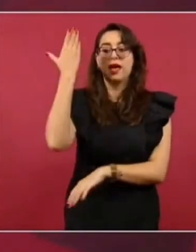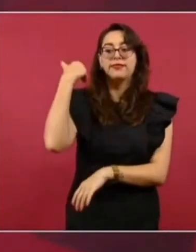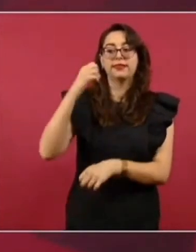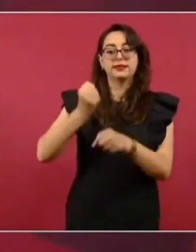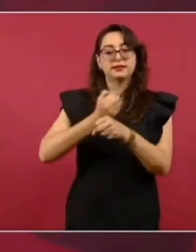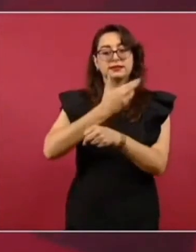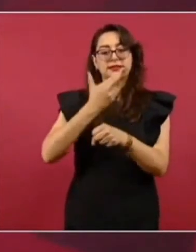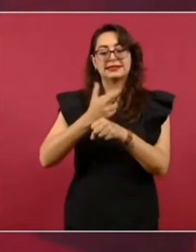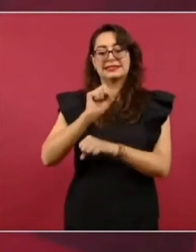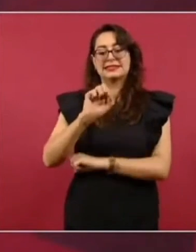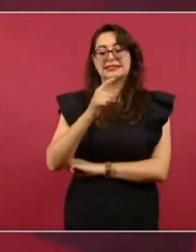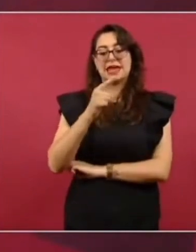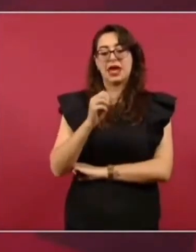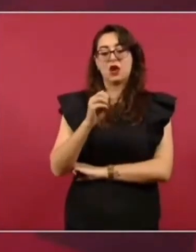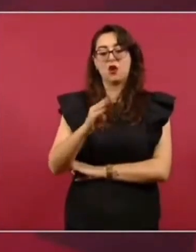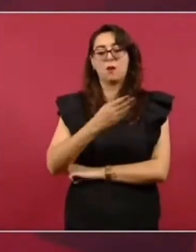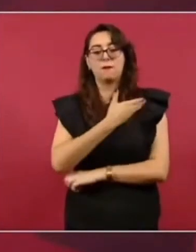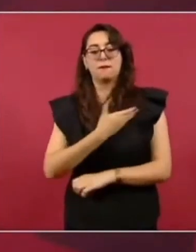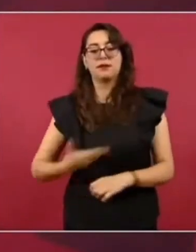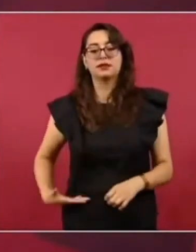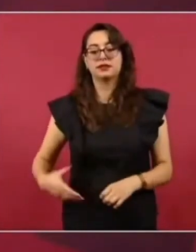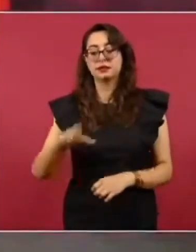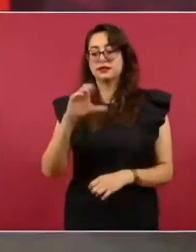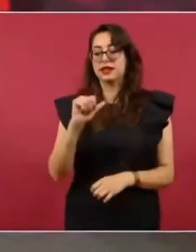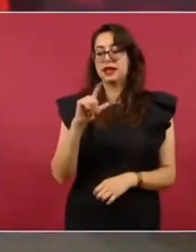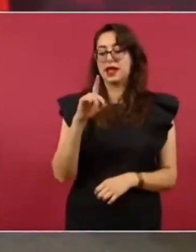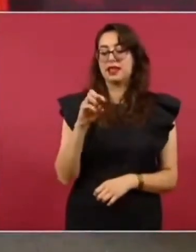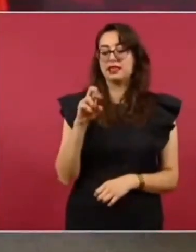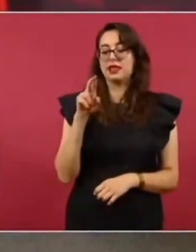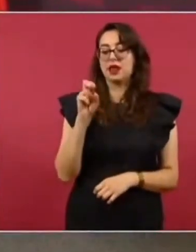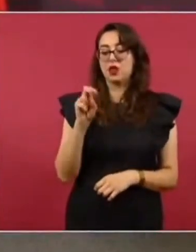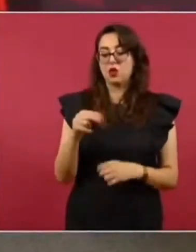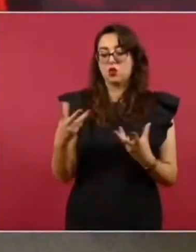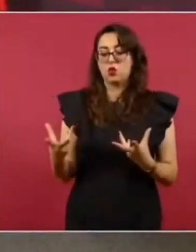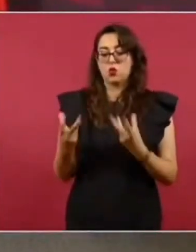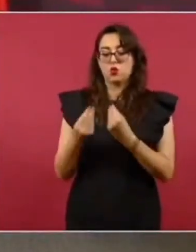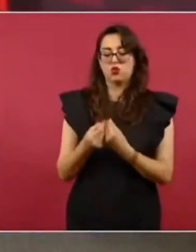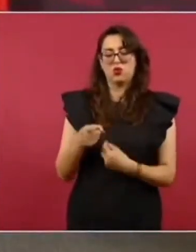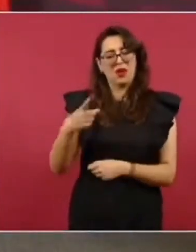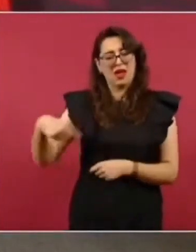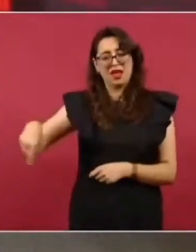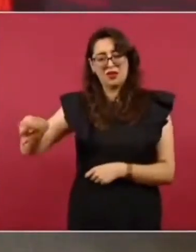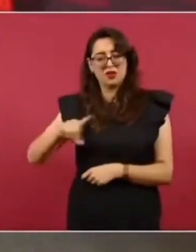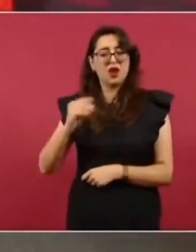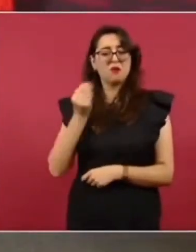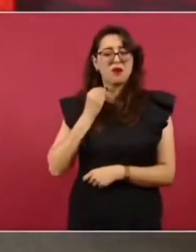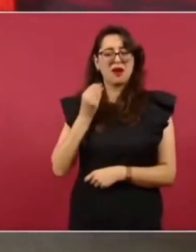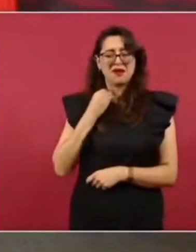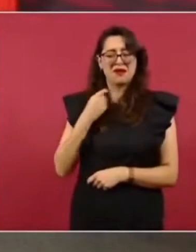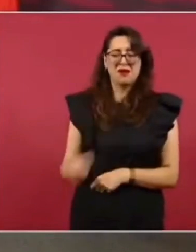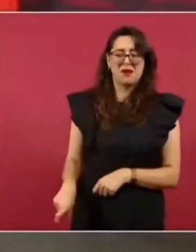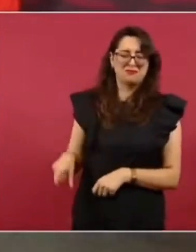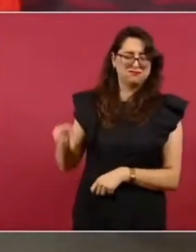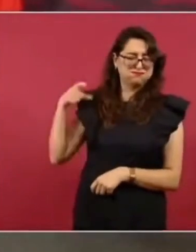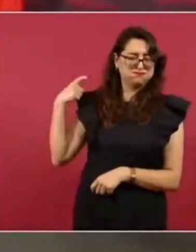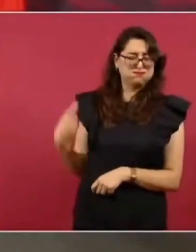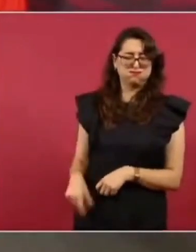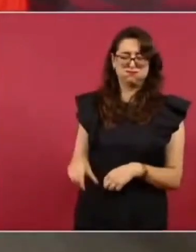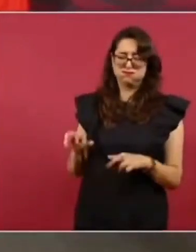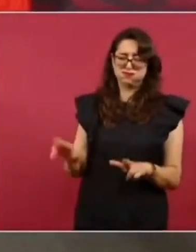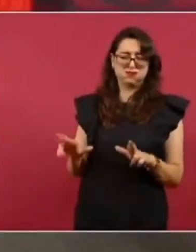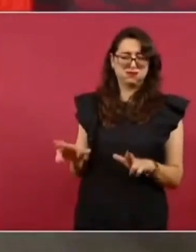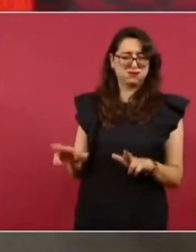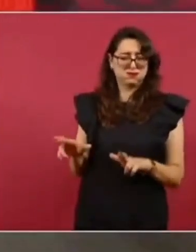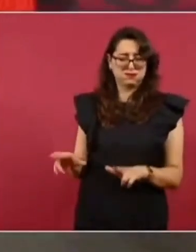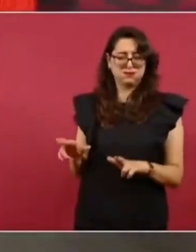que es de los abogados más ricos de México y del mundo